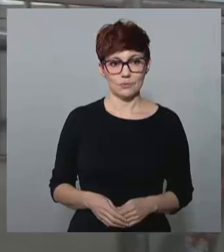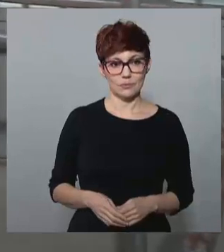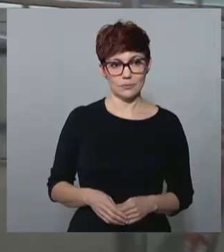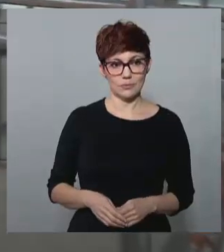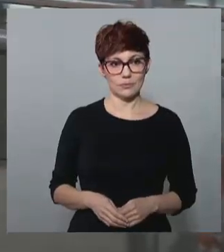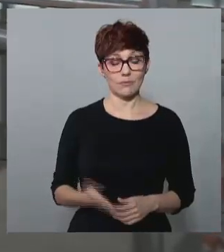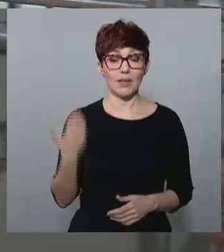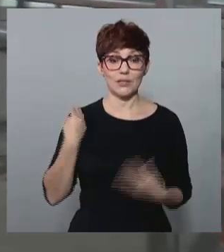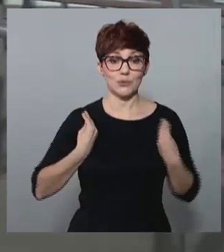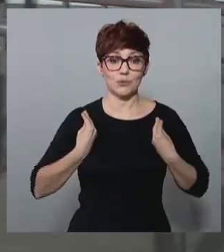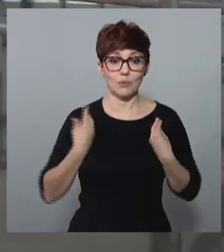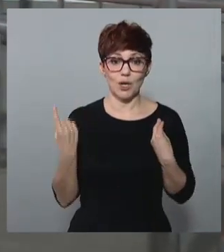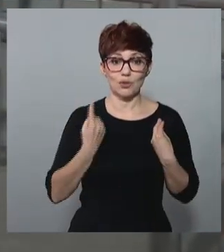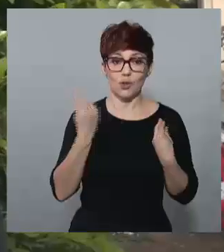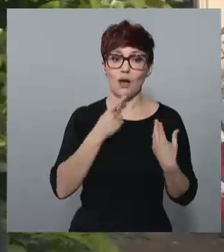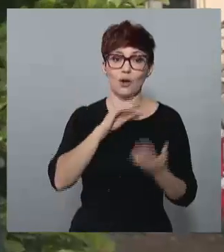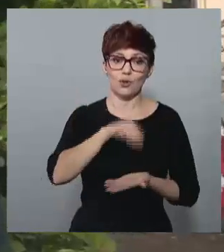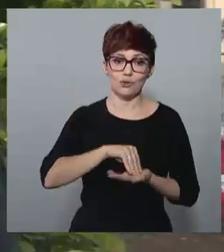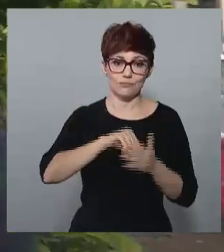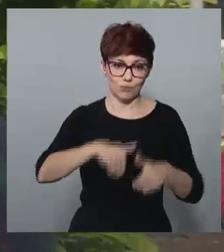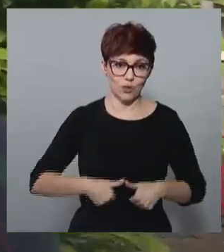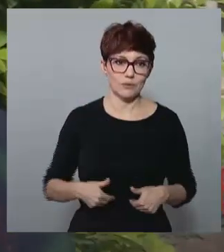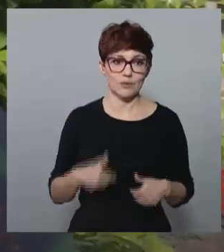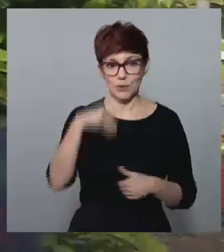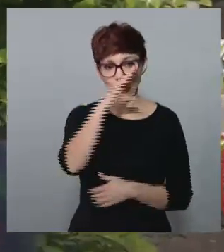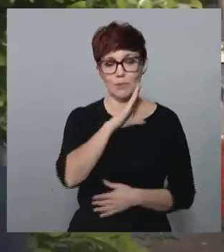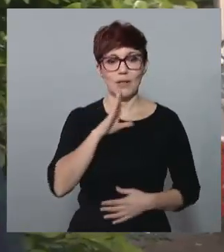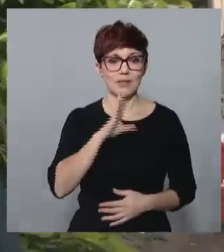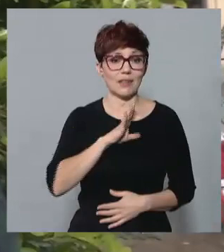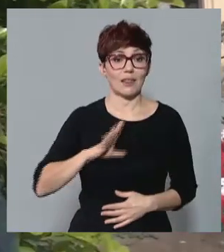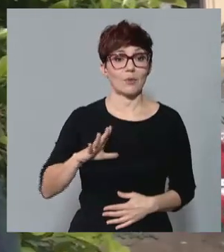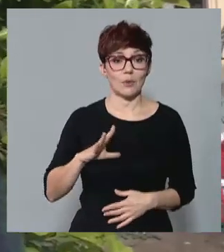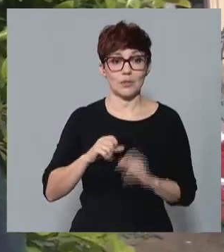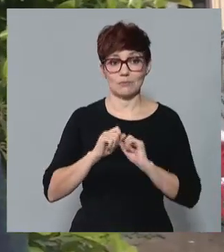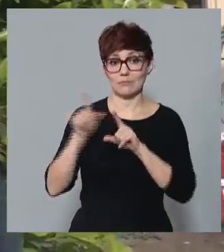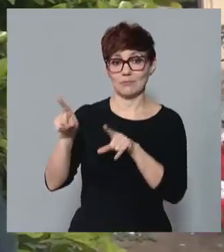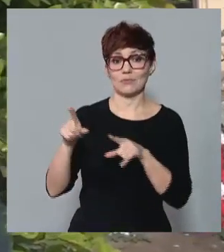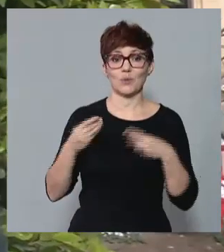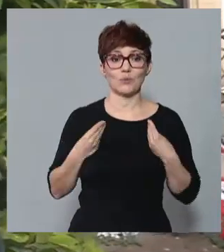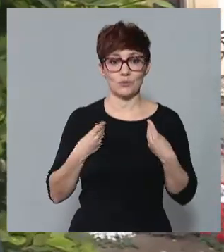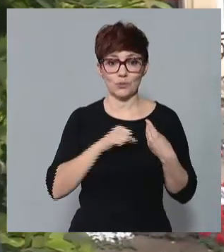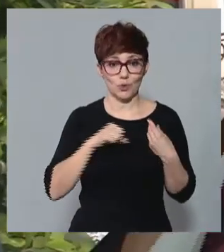Vivía sola y he vuelto a vivir con mis padres. De momento imposible, momento, vamos, ni se me ocurre por la cabeza.